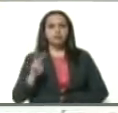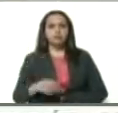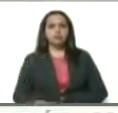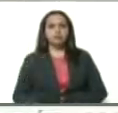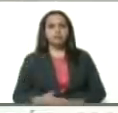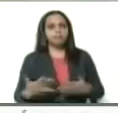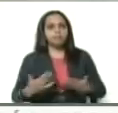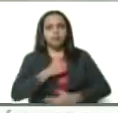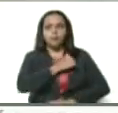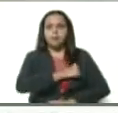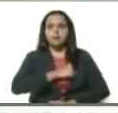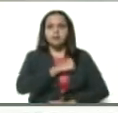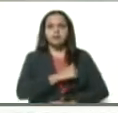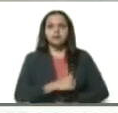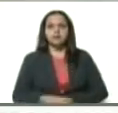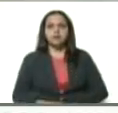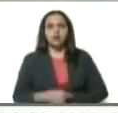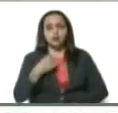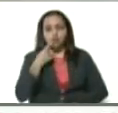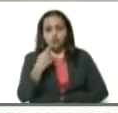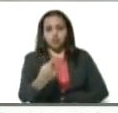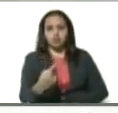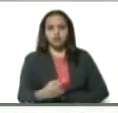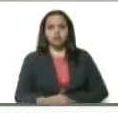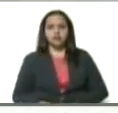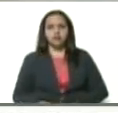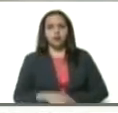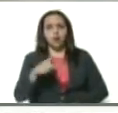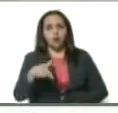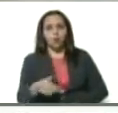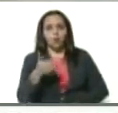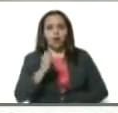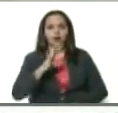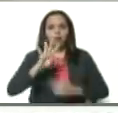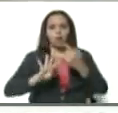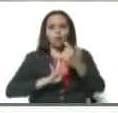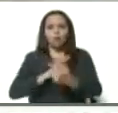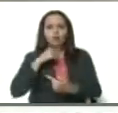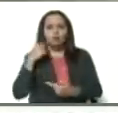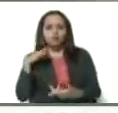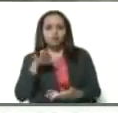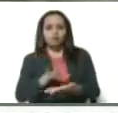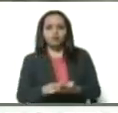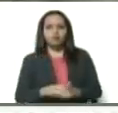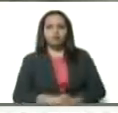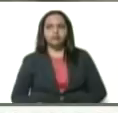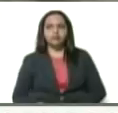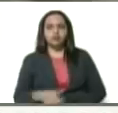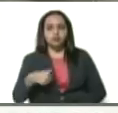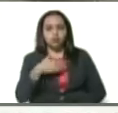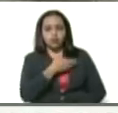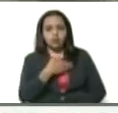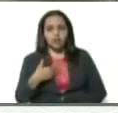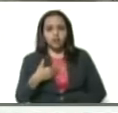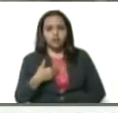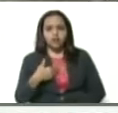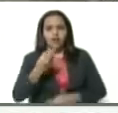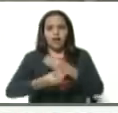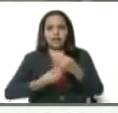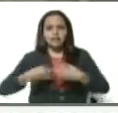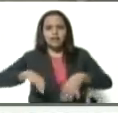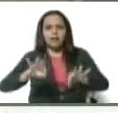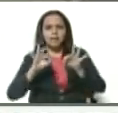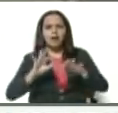Lamentándolo mucho, presidente, como usted lo mencionó, hoy se registran cuatro fallecidos. Yo quiero hacer mención especial